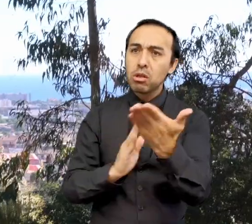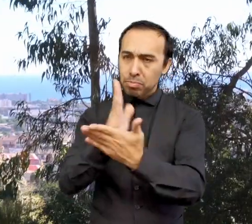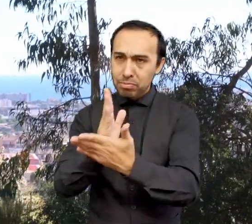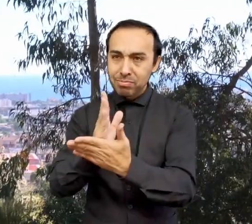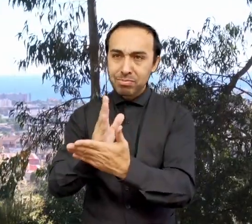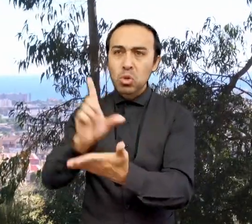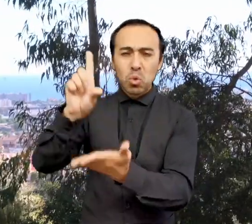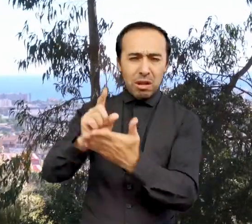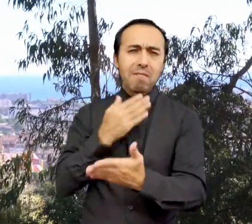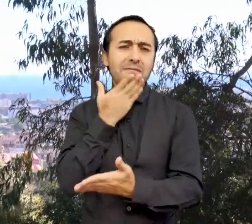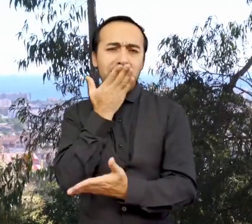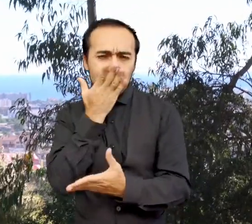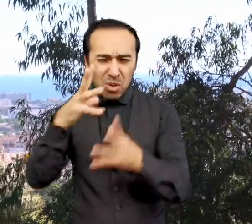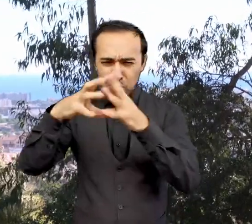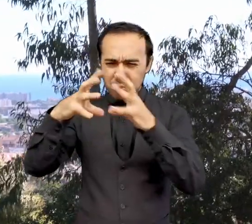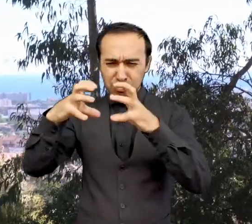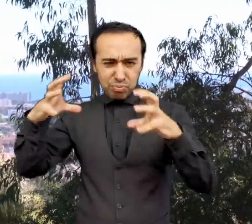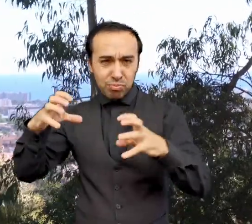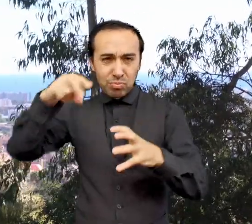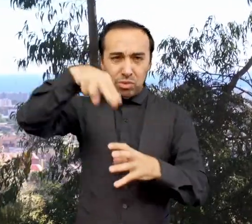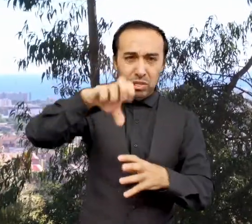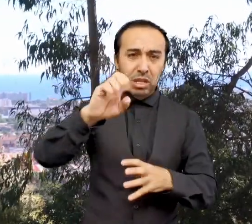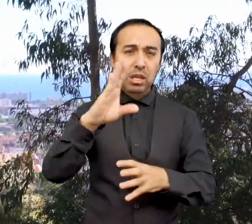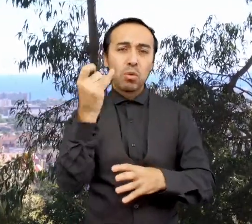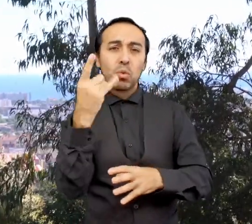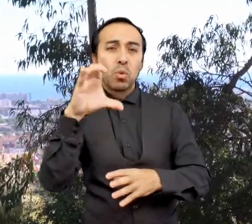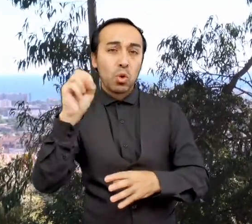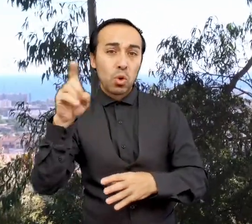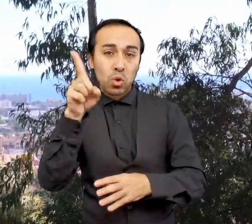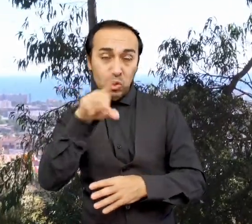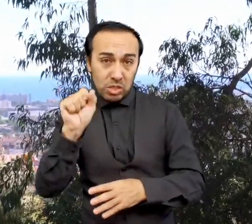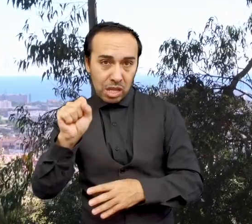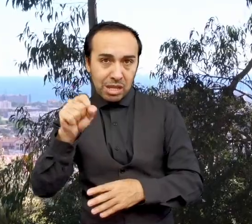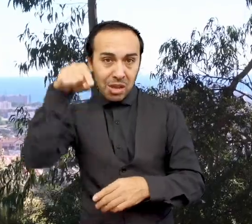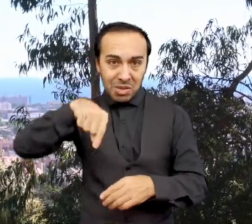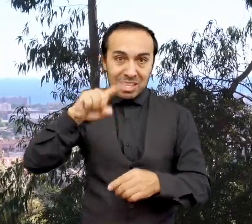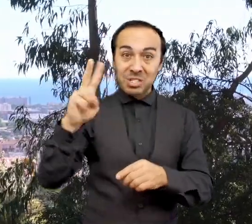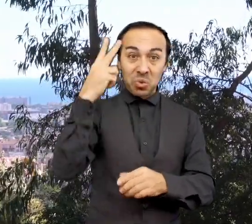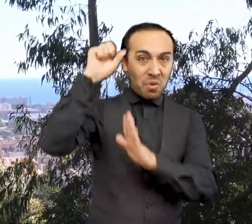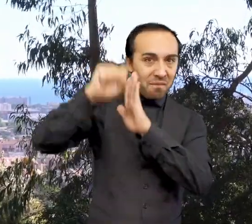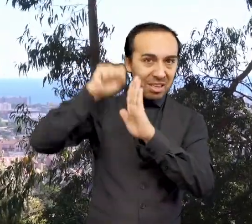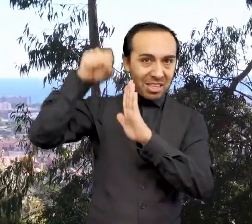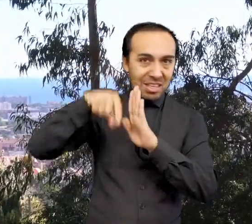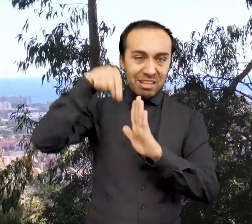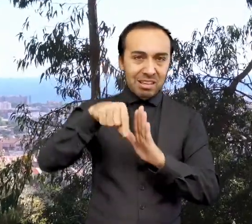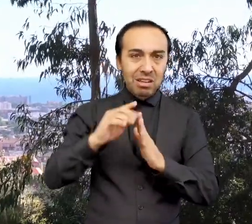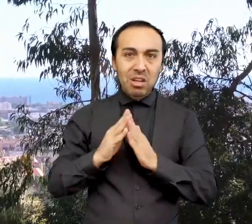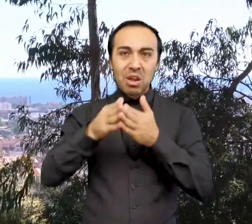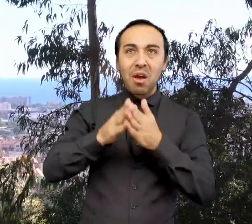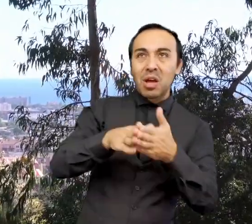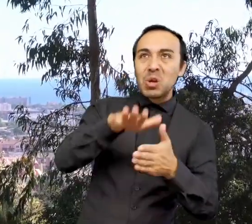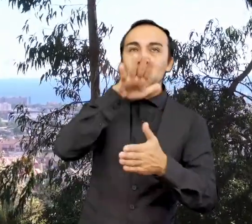por gas y polvo, conocidas como nebulosas. Hoy, en el segundo capítulo de nuestra serie Navegantes del Cielo